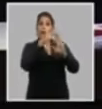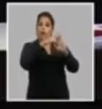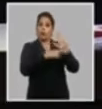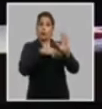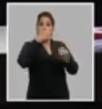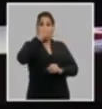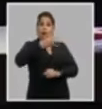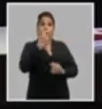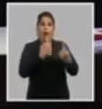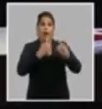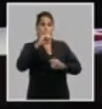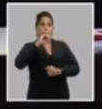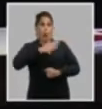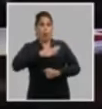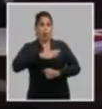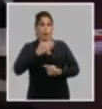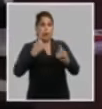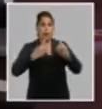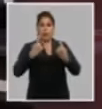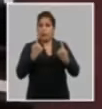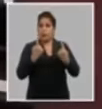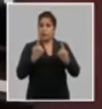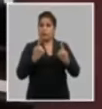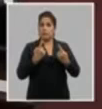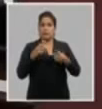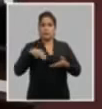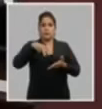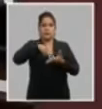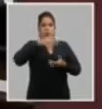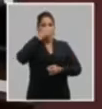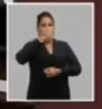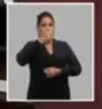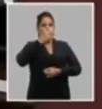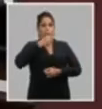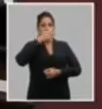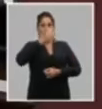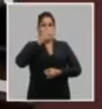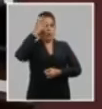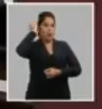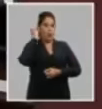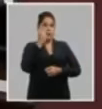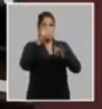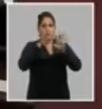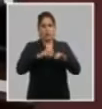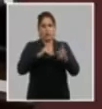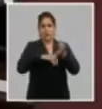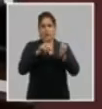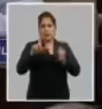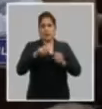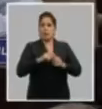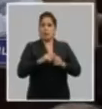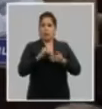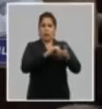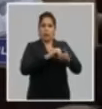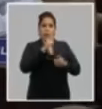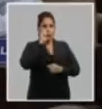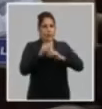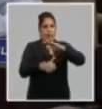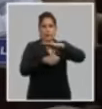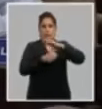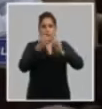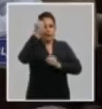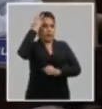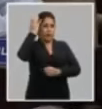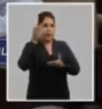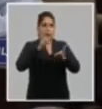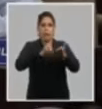de leer el compañero Montesino compañero general de ejército Raúl Castro primer secretario del partido compañero presidente Miguel